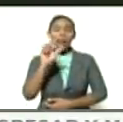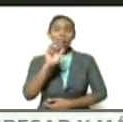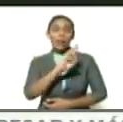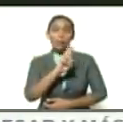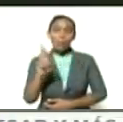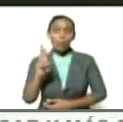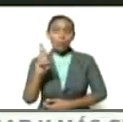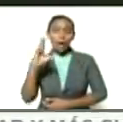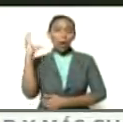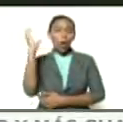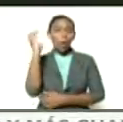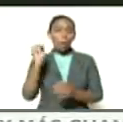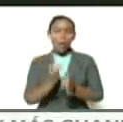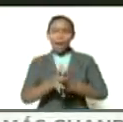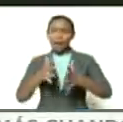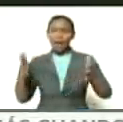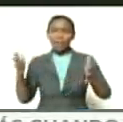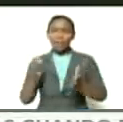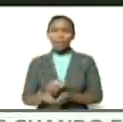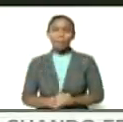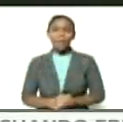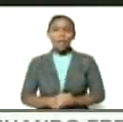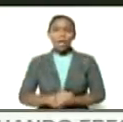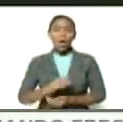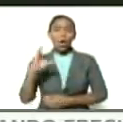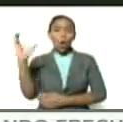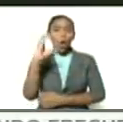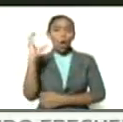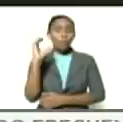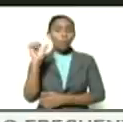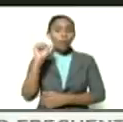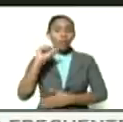Colombia la grande Colombia Suramérica